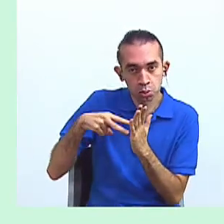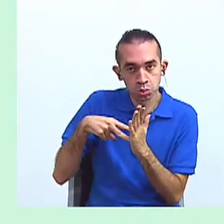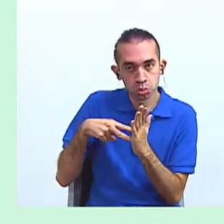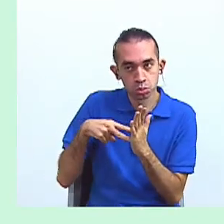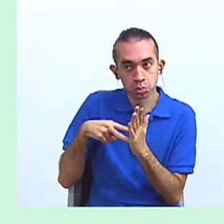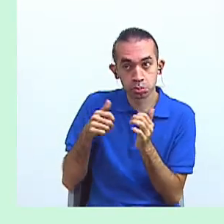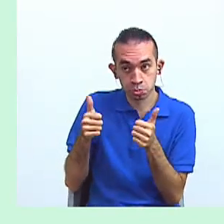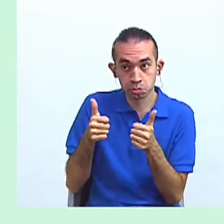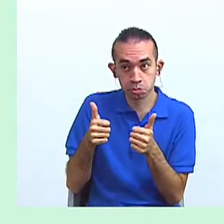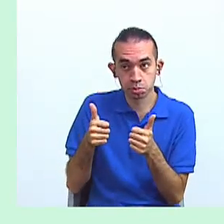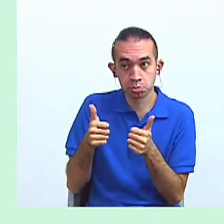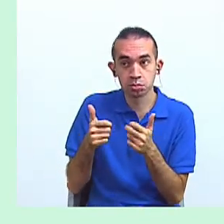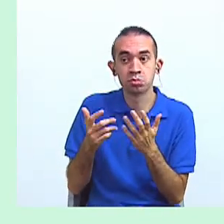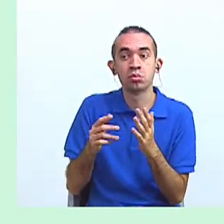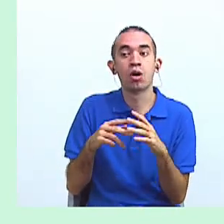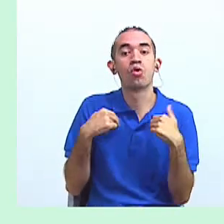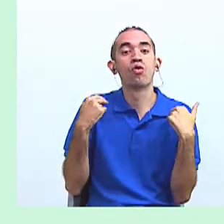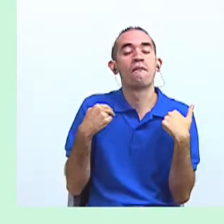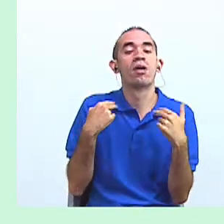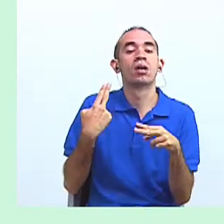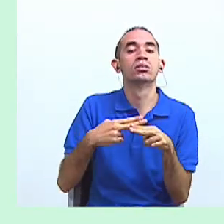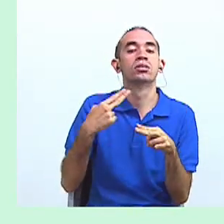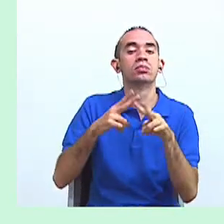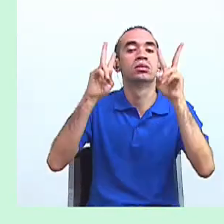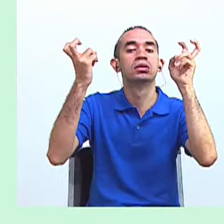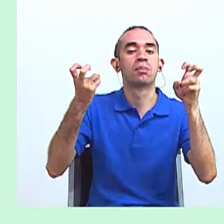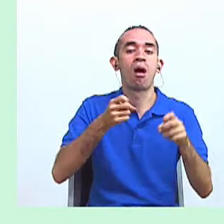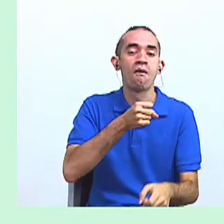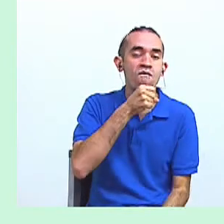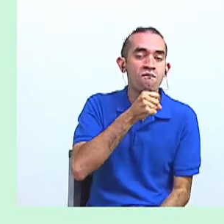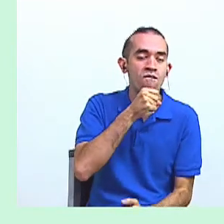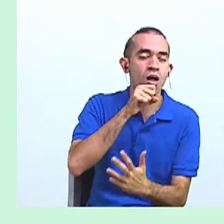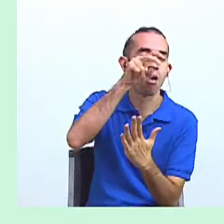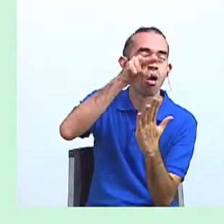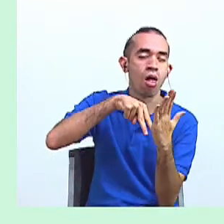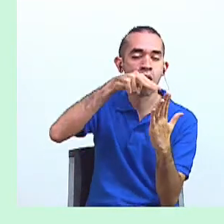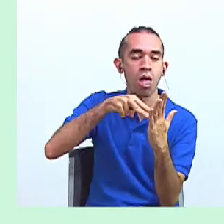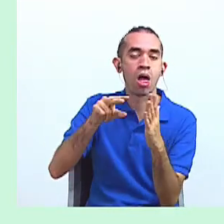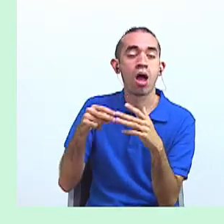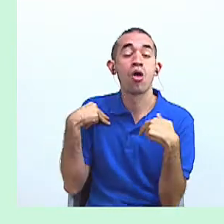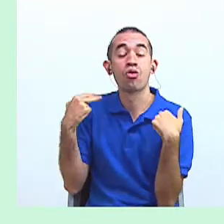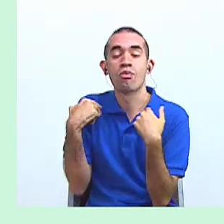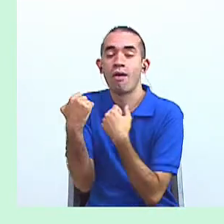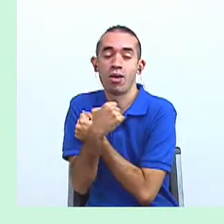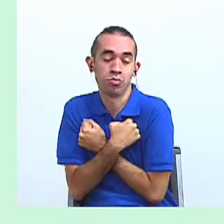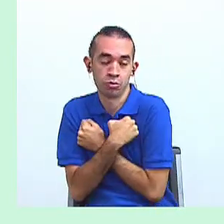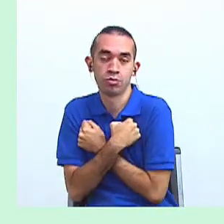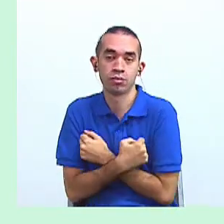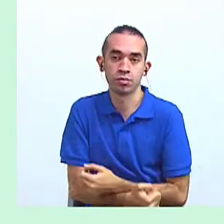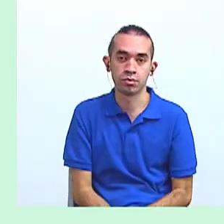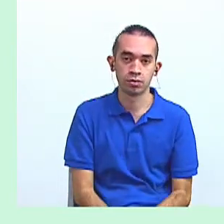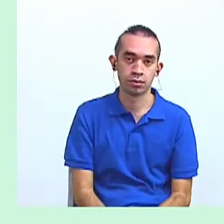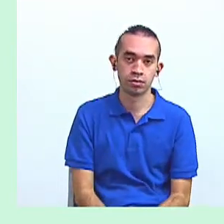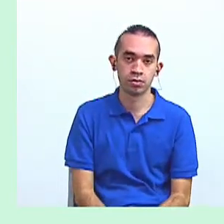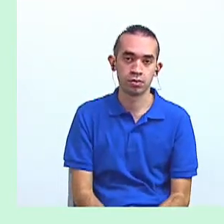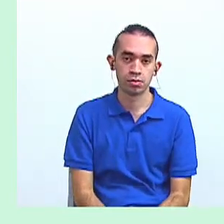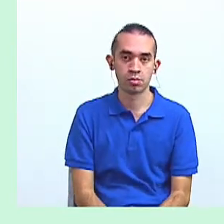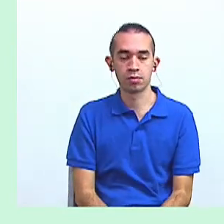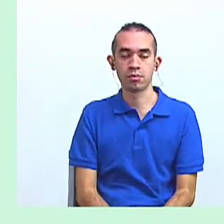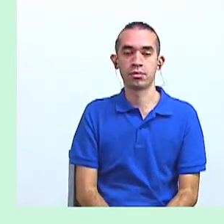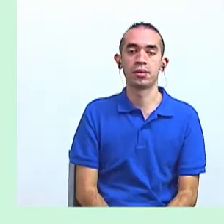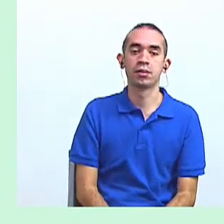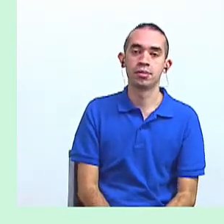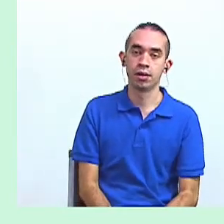¿Sí? De la novela Un viejo que leía novelas de amor. Vamos a practicar la escucha atenta